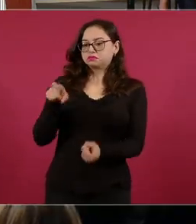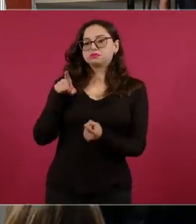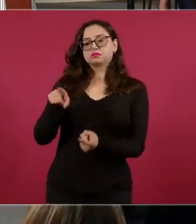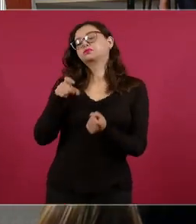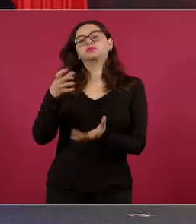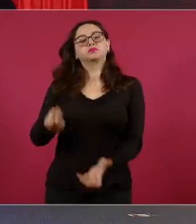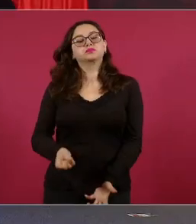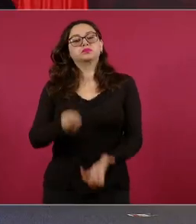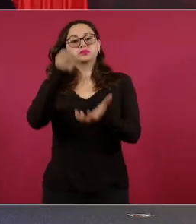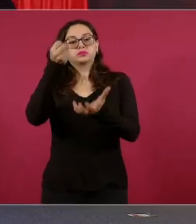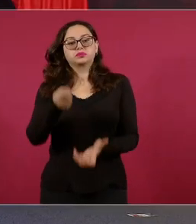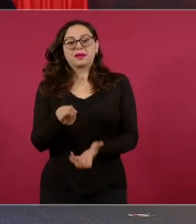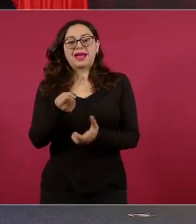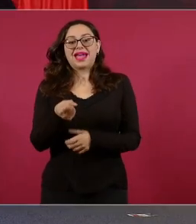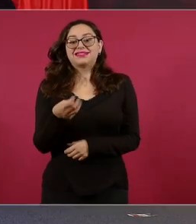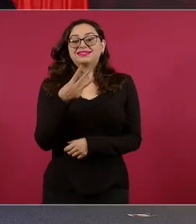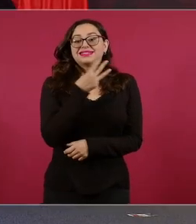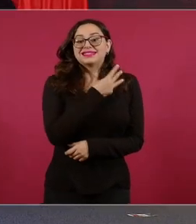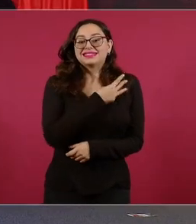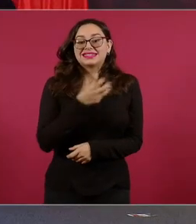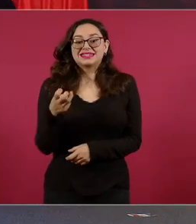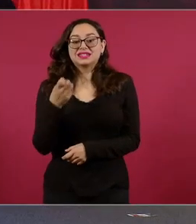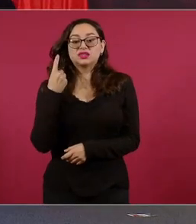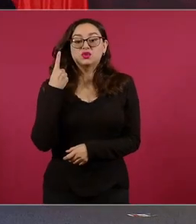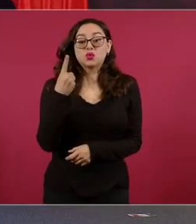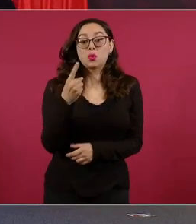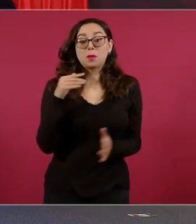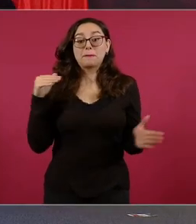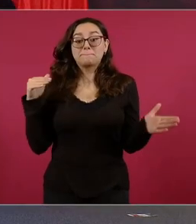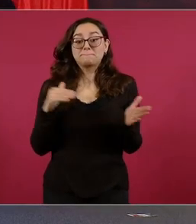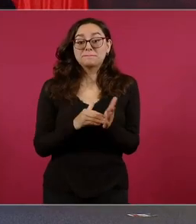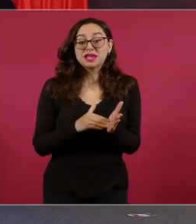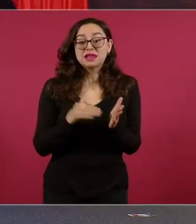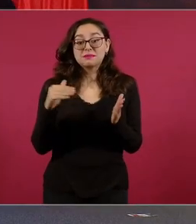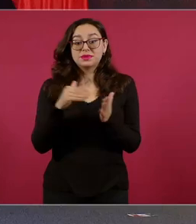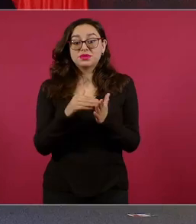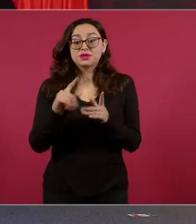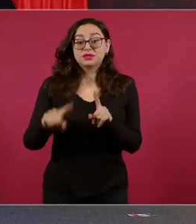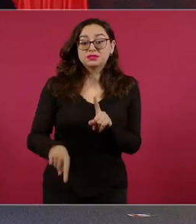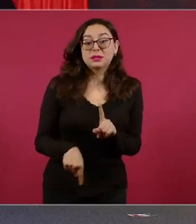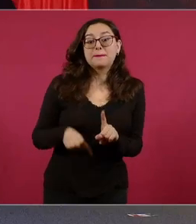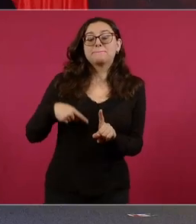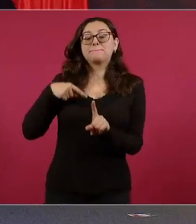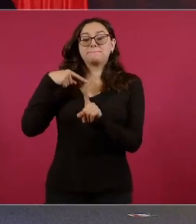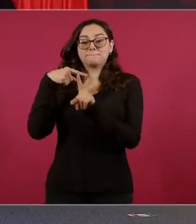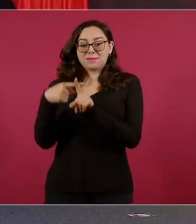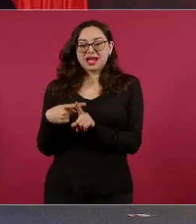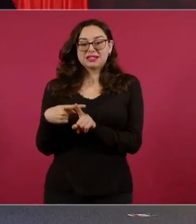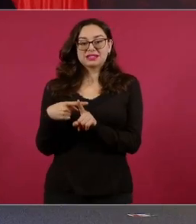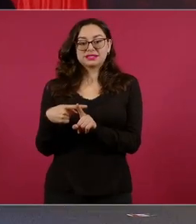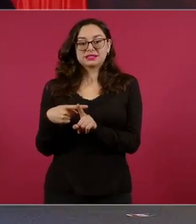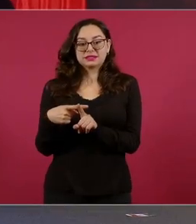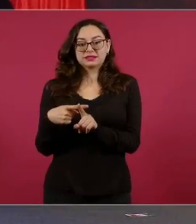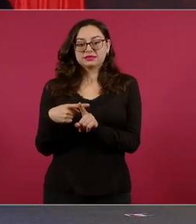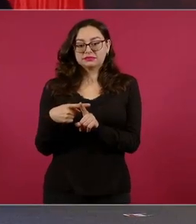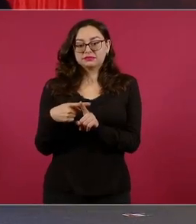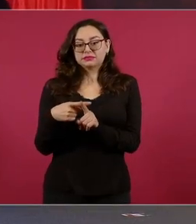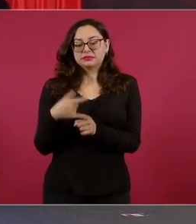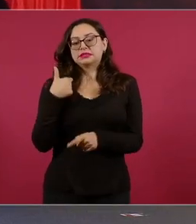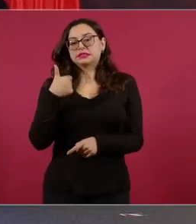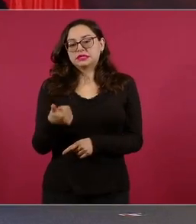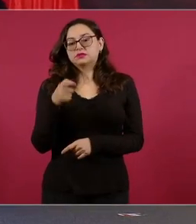301 mil más. En términos reales, 6.4.